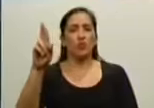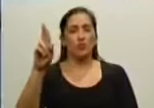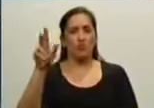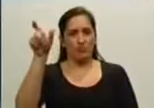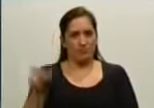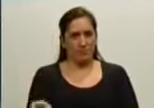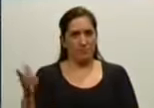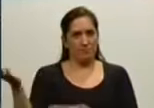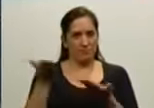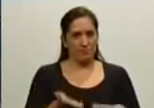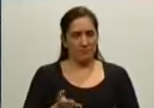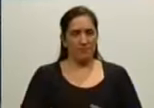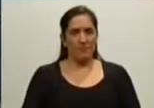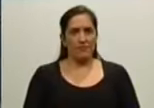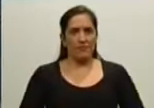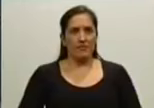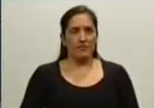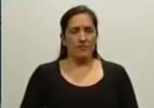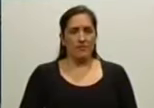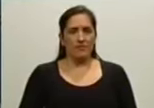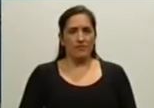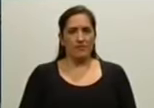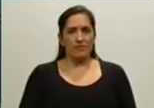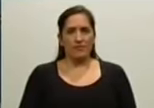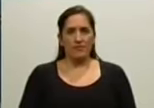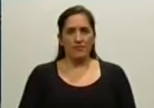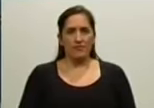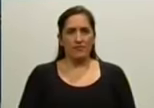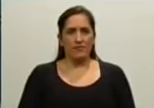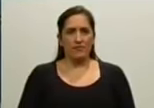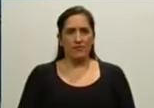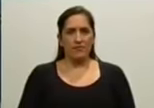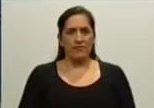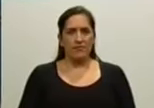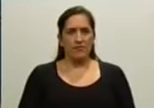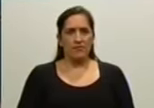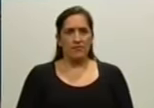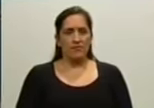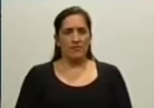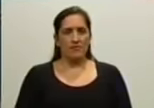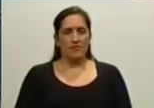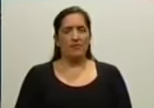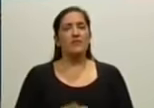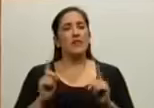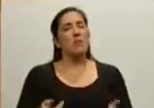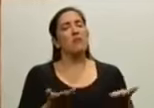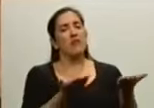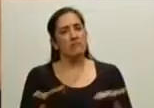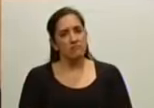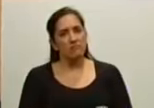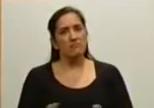y a los señores